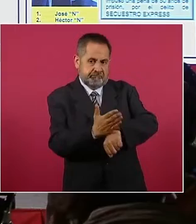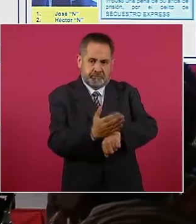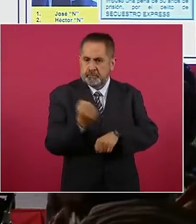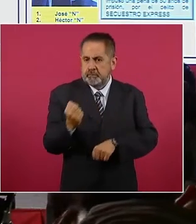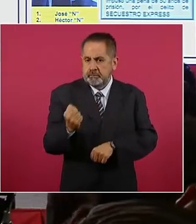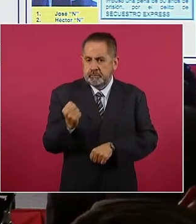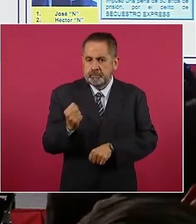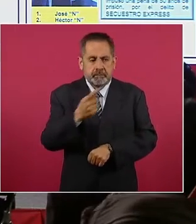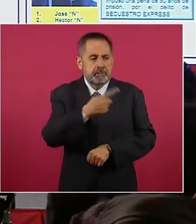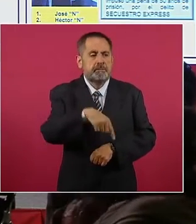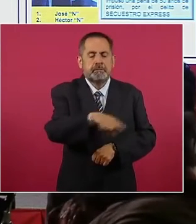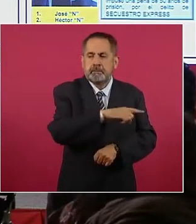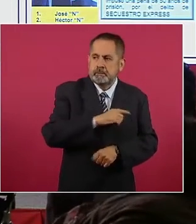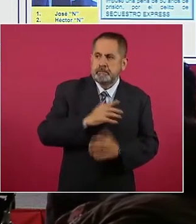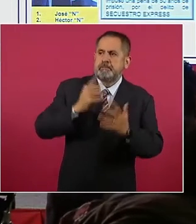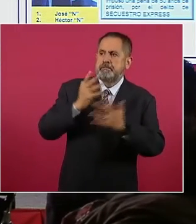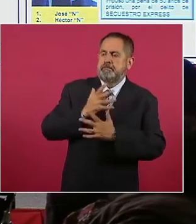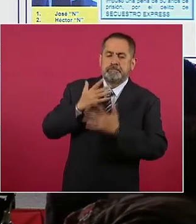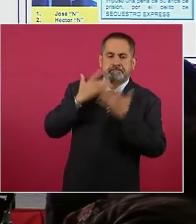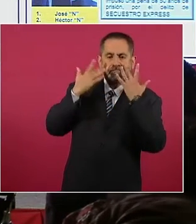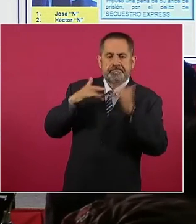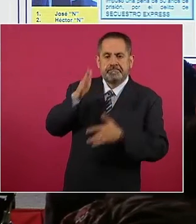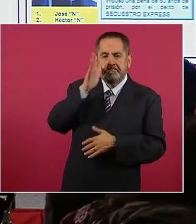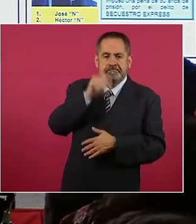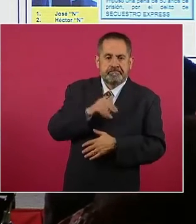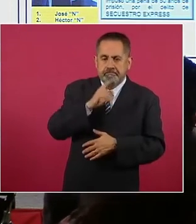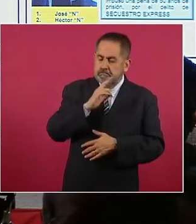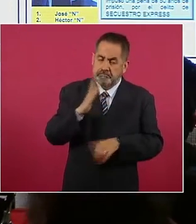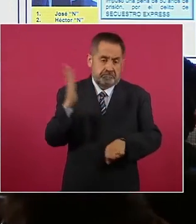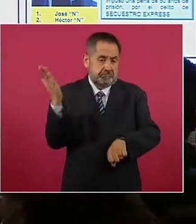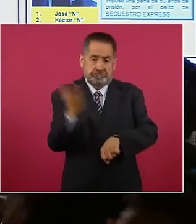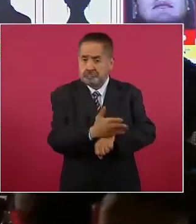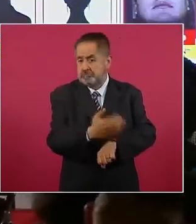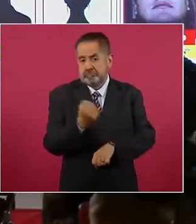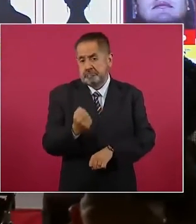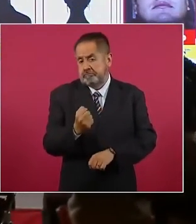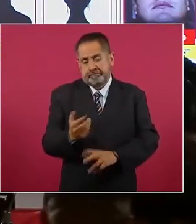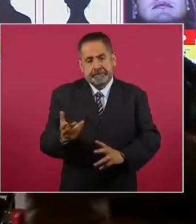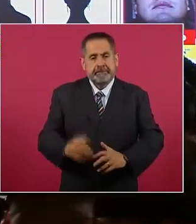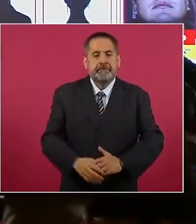disuadir y además para que no haya crimen sin castigo. Siguiente.